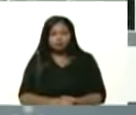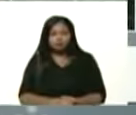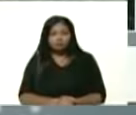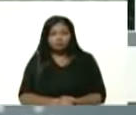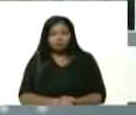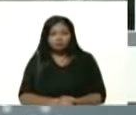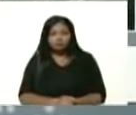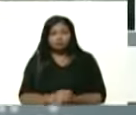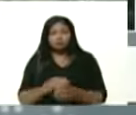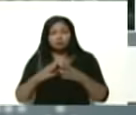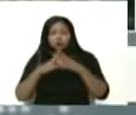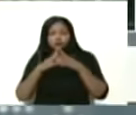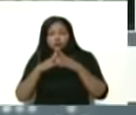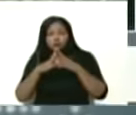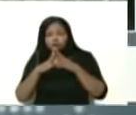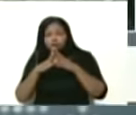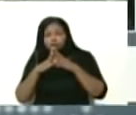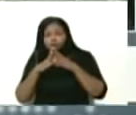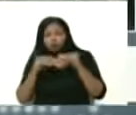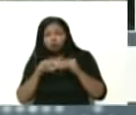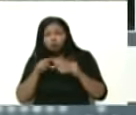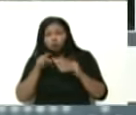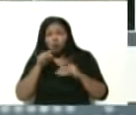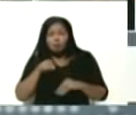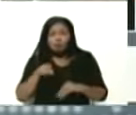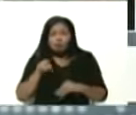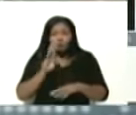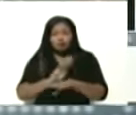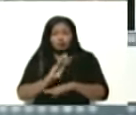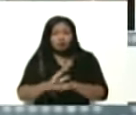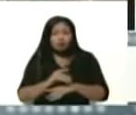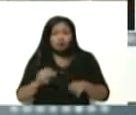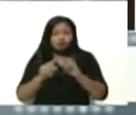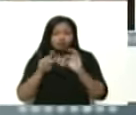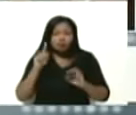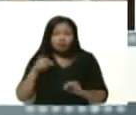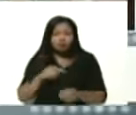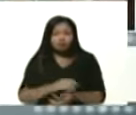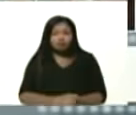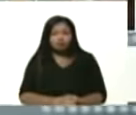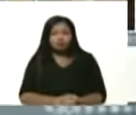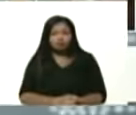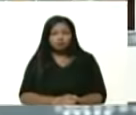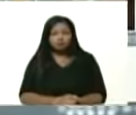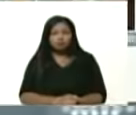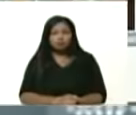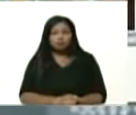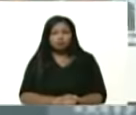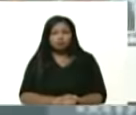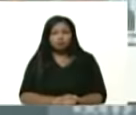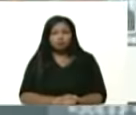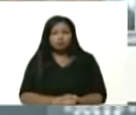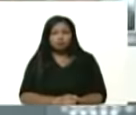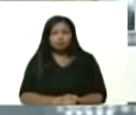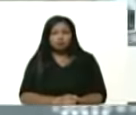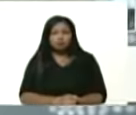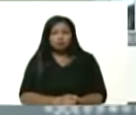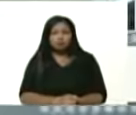llegamos a eso ustedes Williams están protegidos por los códigos anacelarios